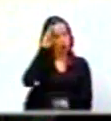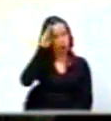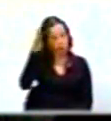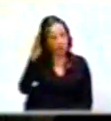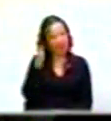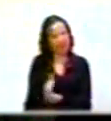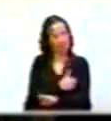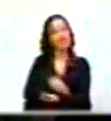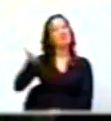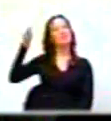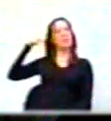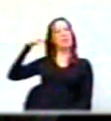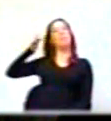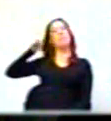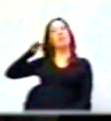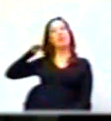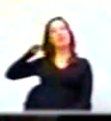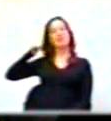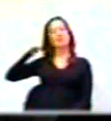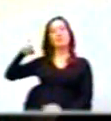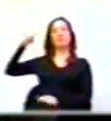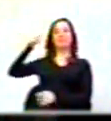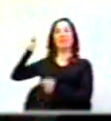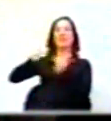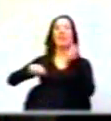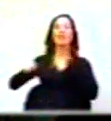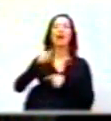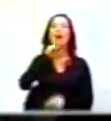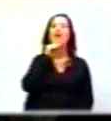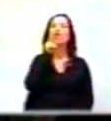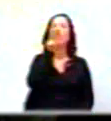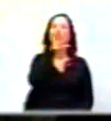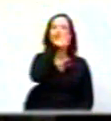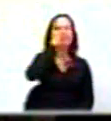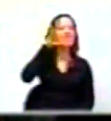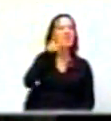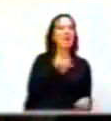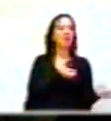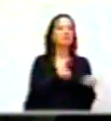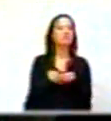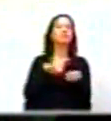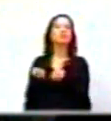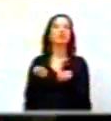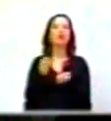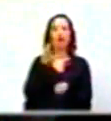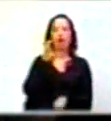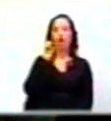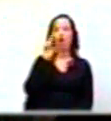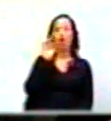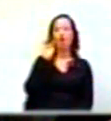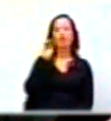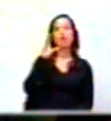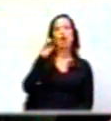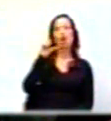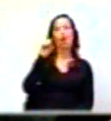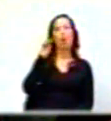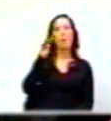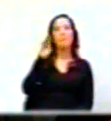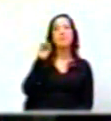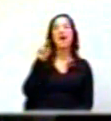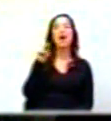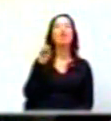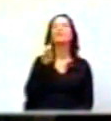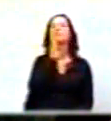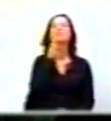pasado debate de las dos fincas controladas por Corfi Colombiana, que son controladas